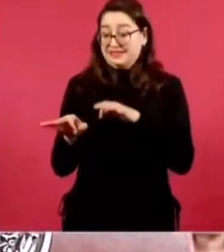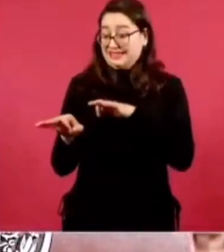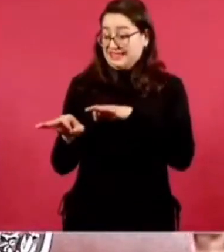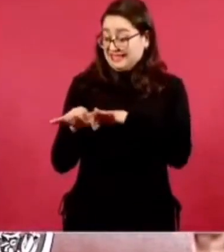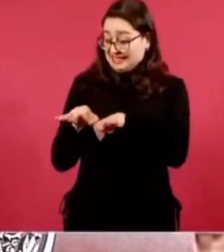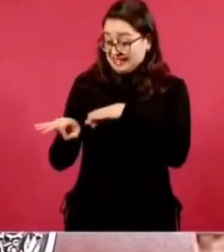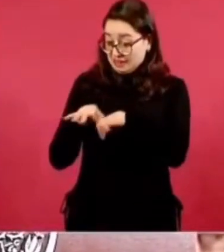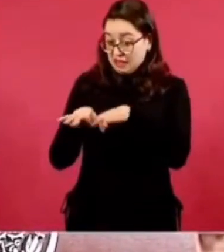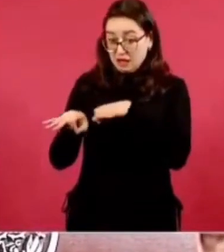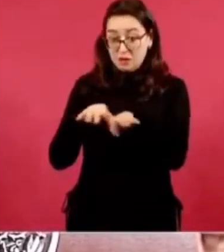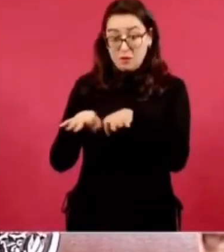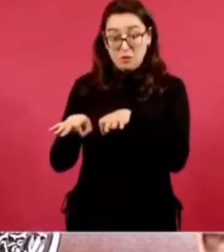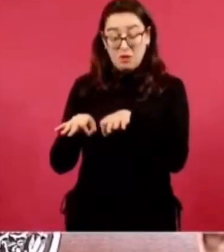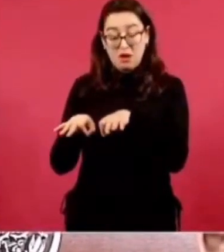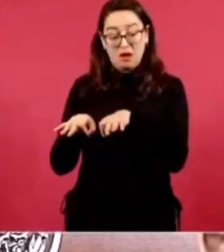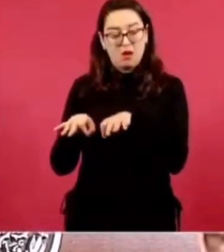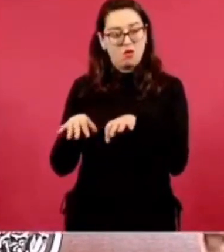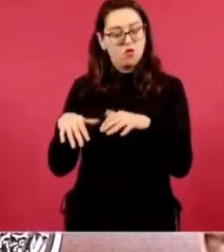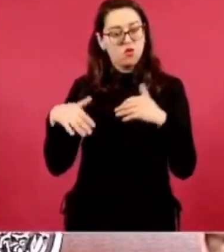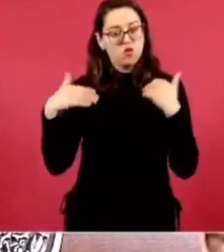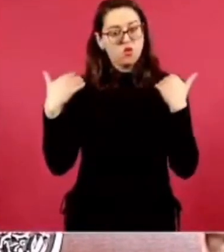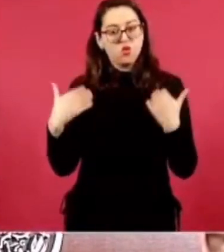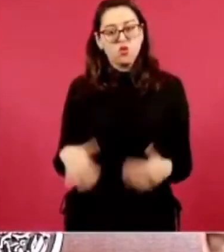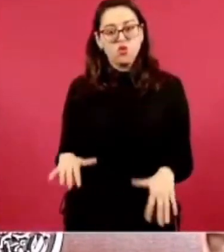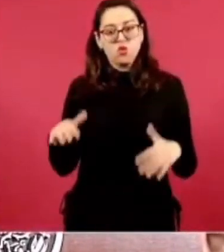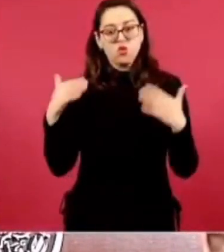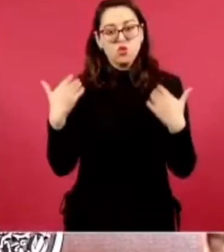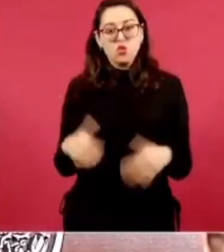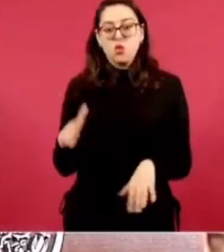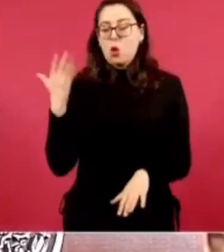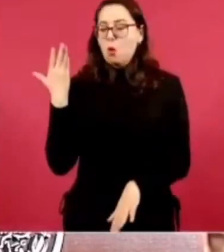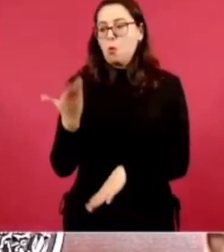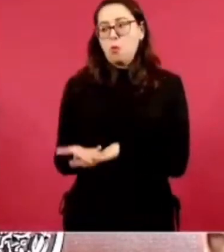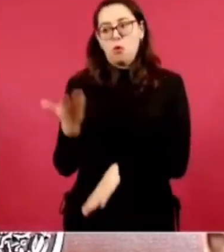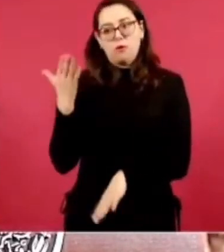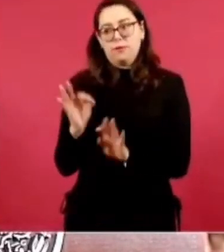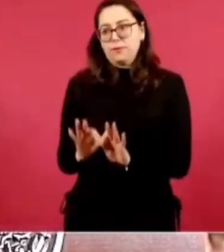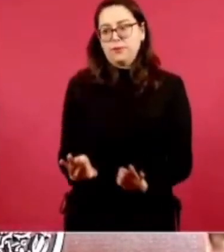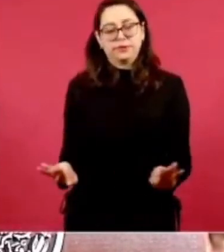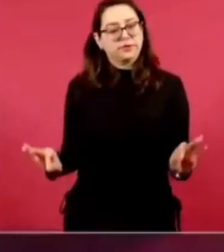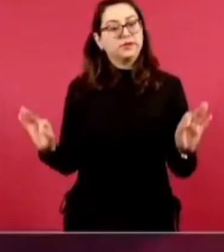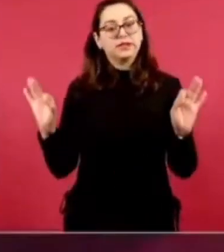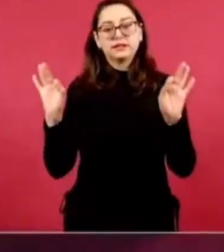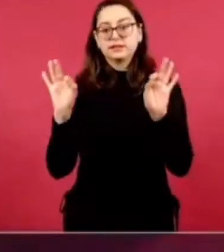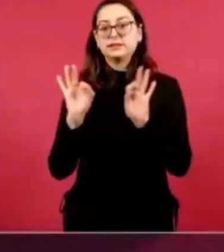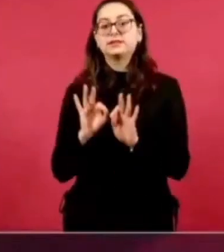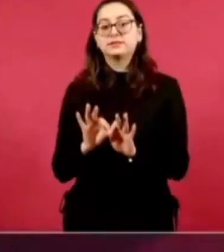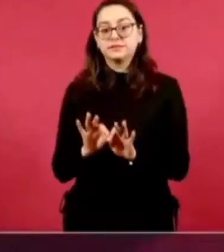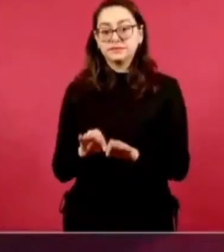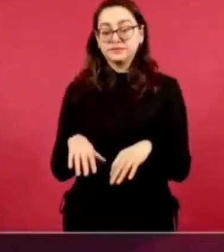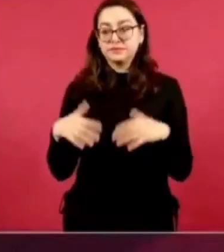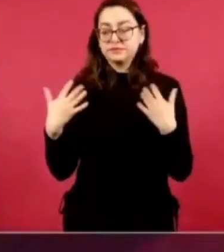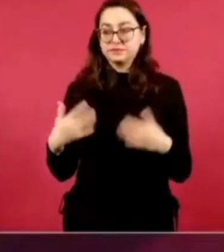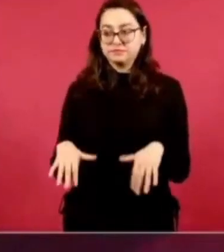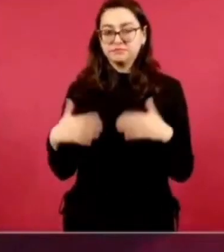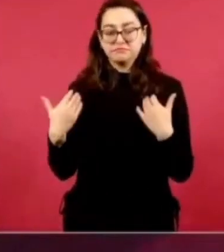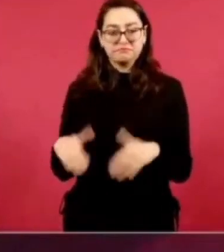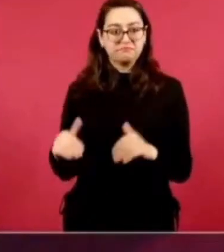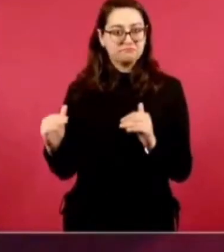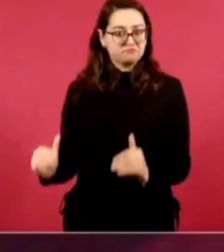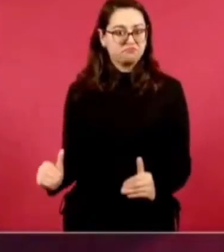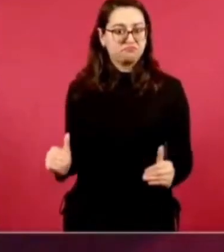importantísimo, de mucha trascendencia